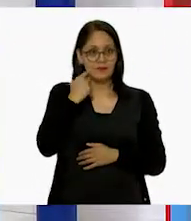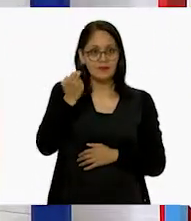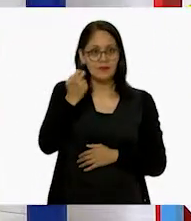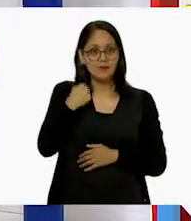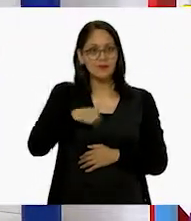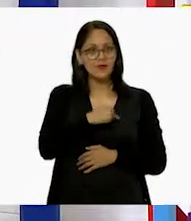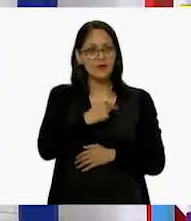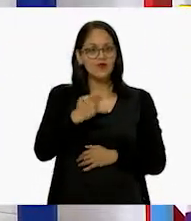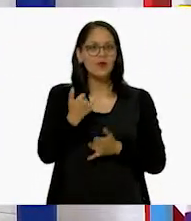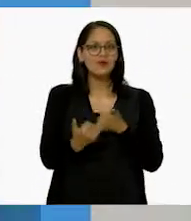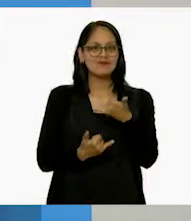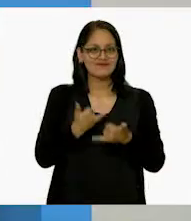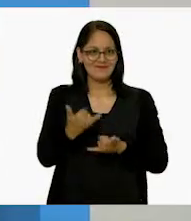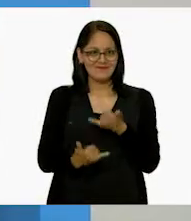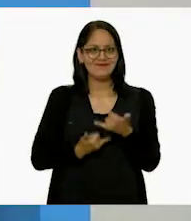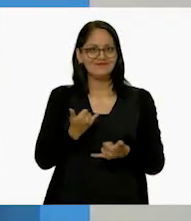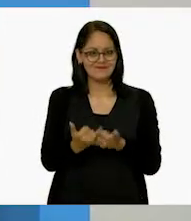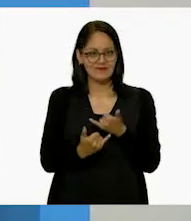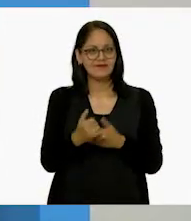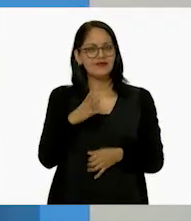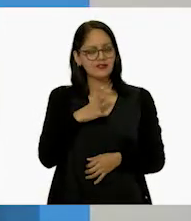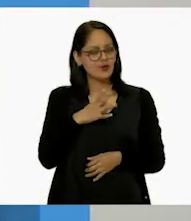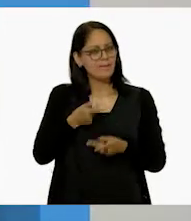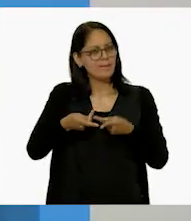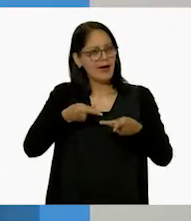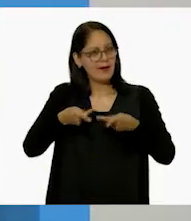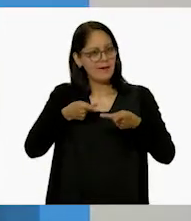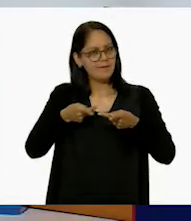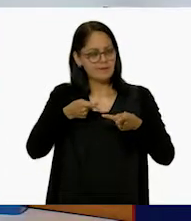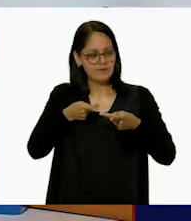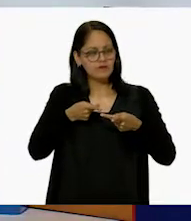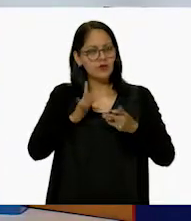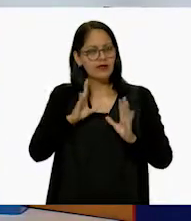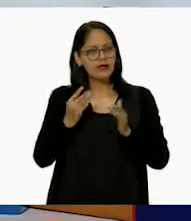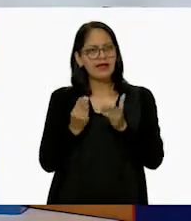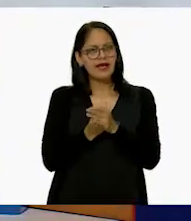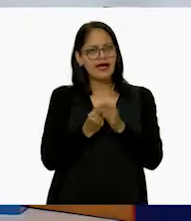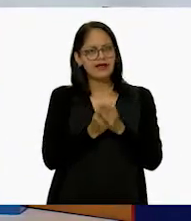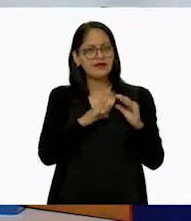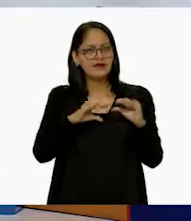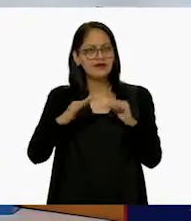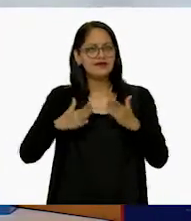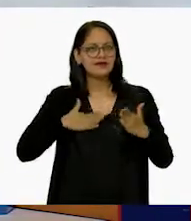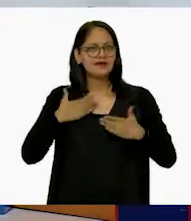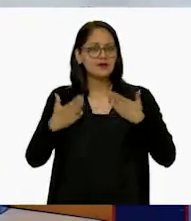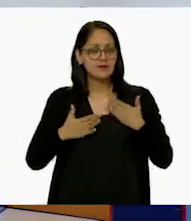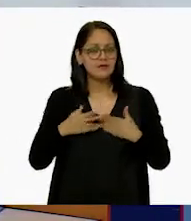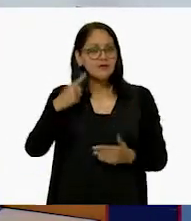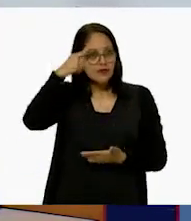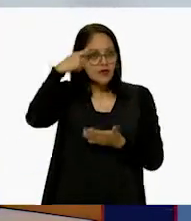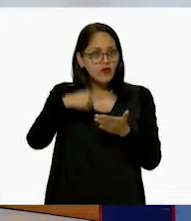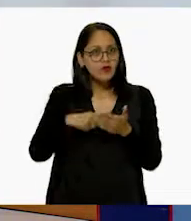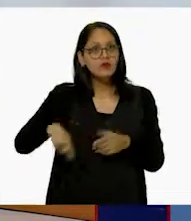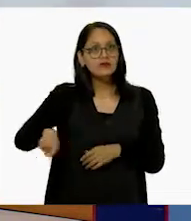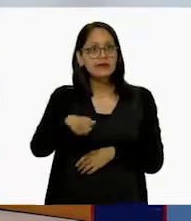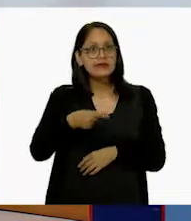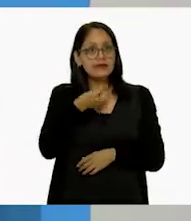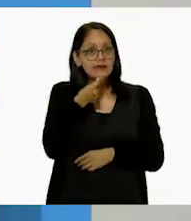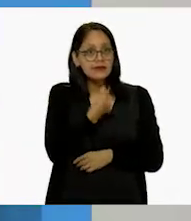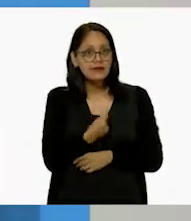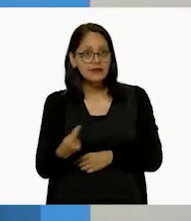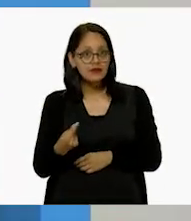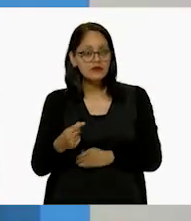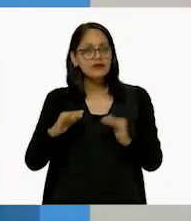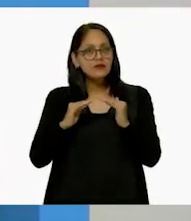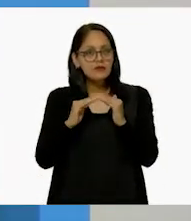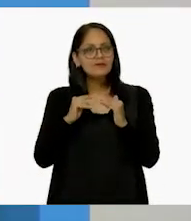a jugar, no te preocupes. Tengo planeado una clase muy divertida y yo sé que a nuestras niñas y niños allá en casa les va a gustar